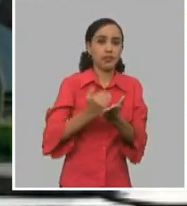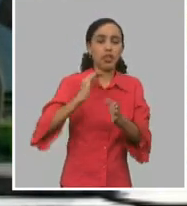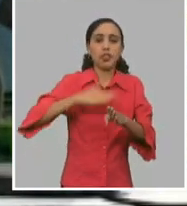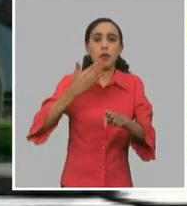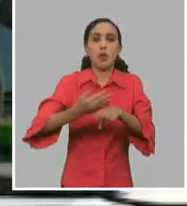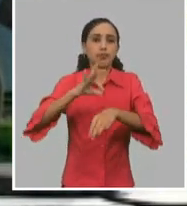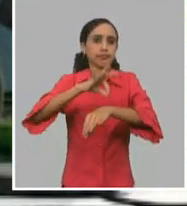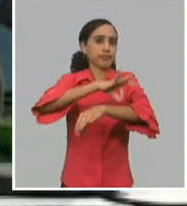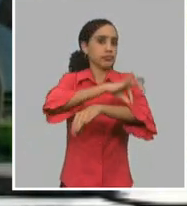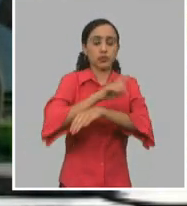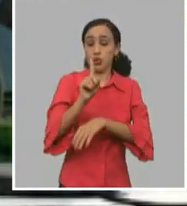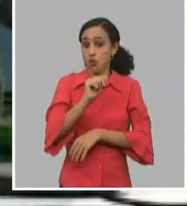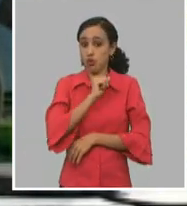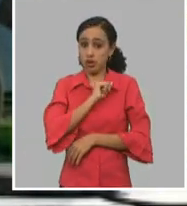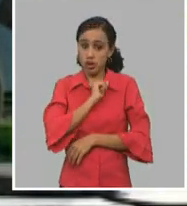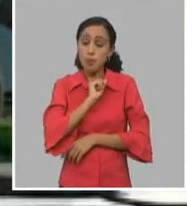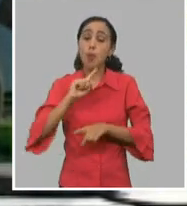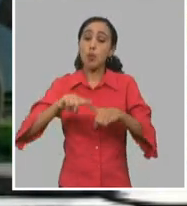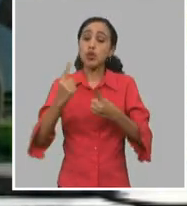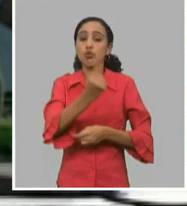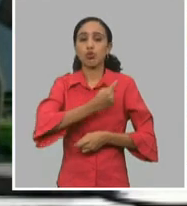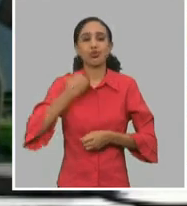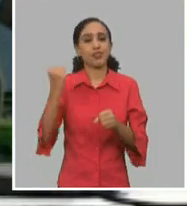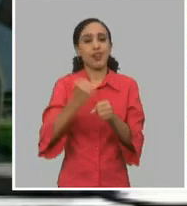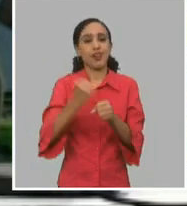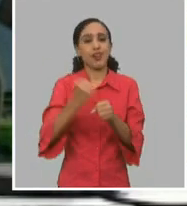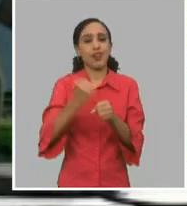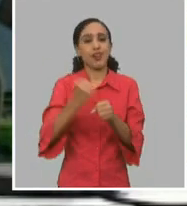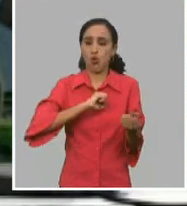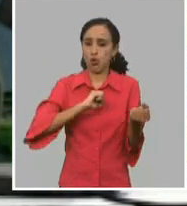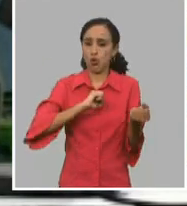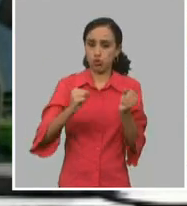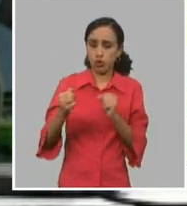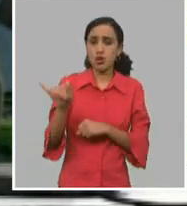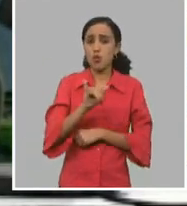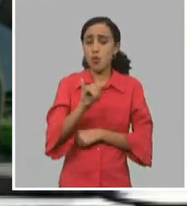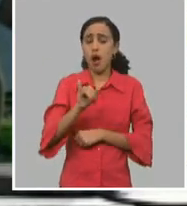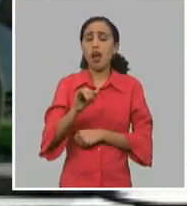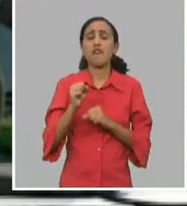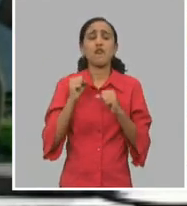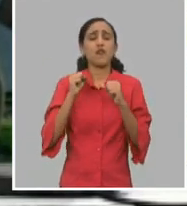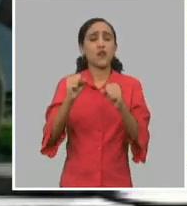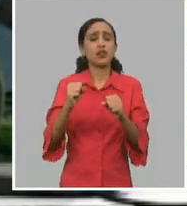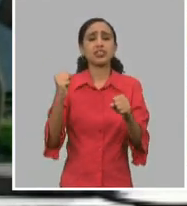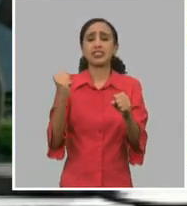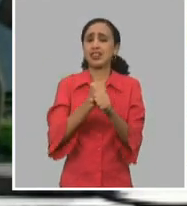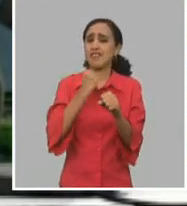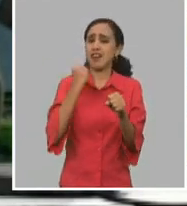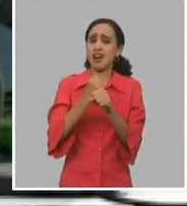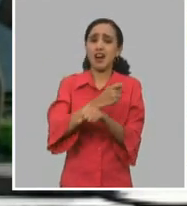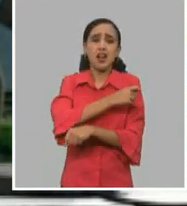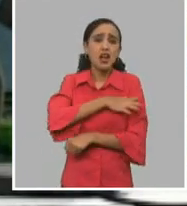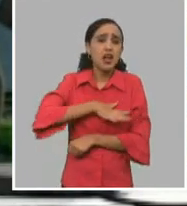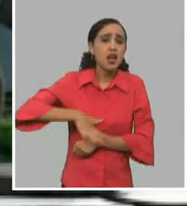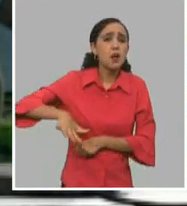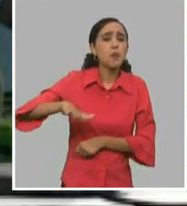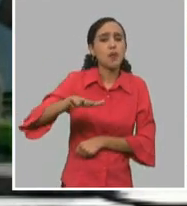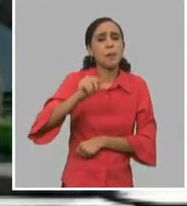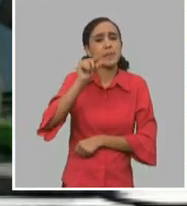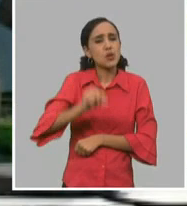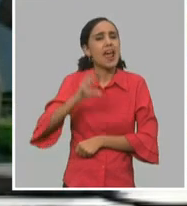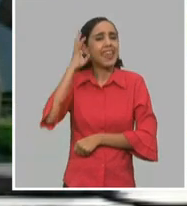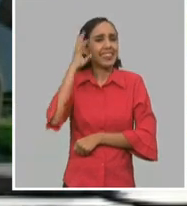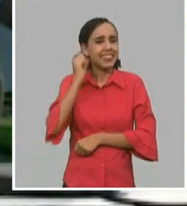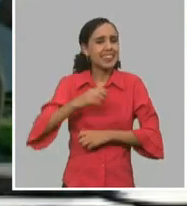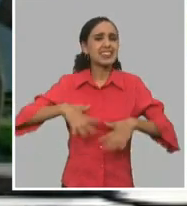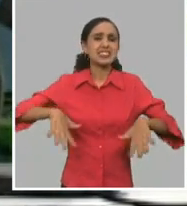pandemia por las albovirosis que podía ser muy complicado. Trabajamos muy fuerte esta etapa con el pueblo ganando conciencia, el partido